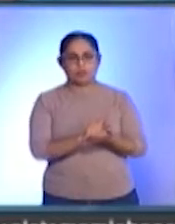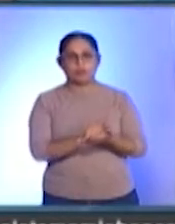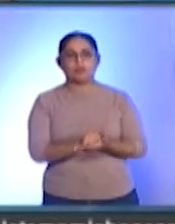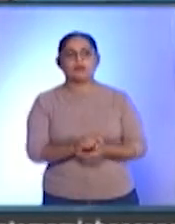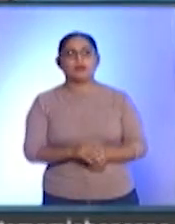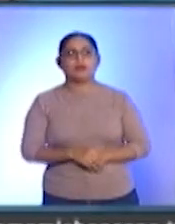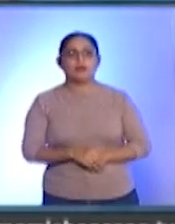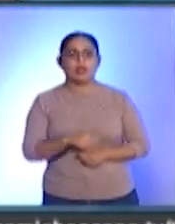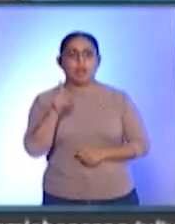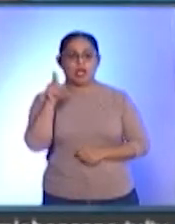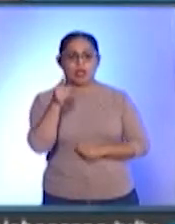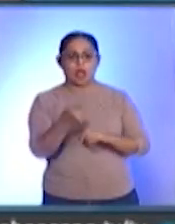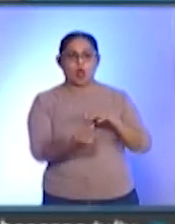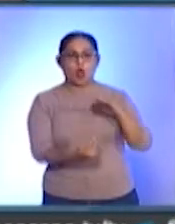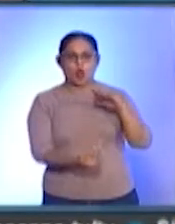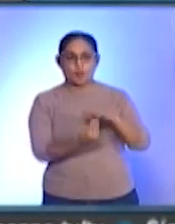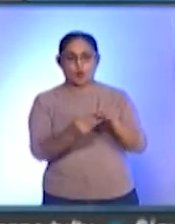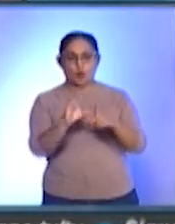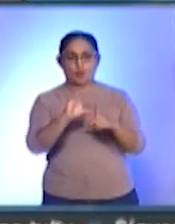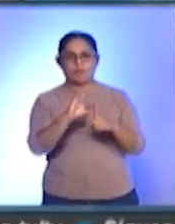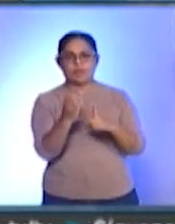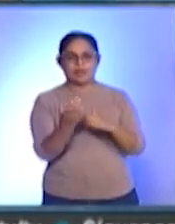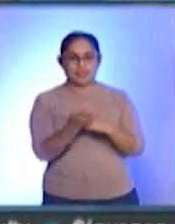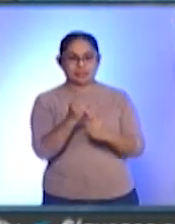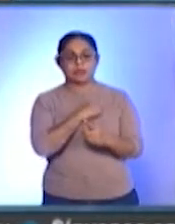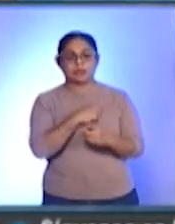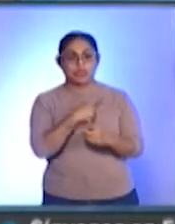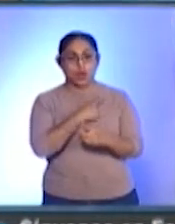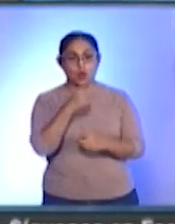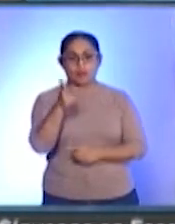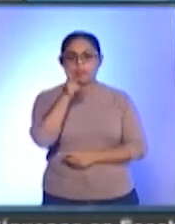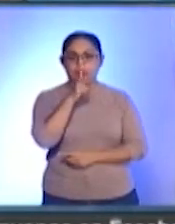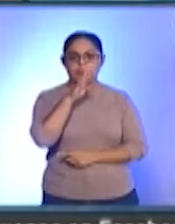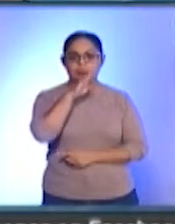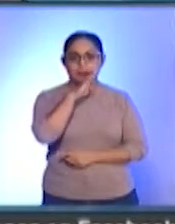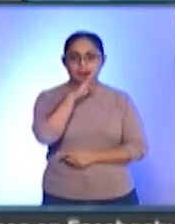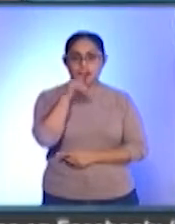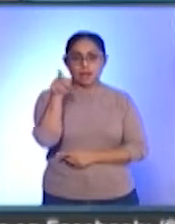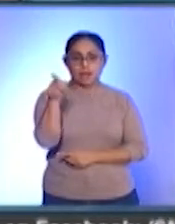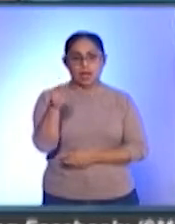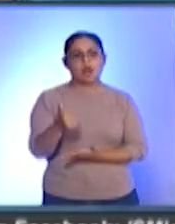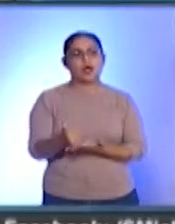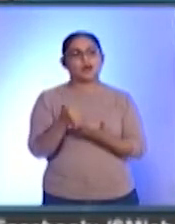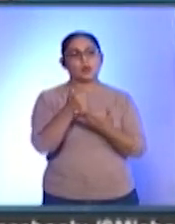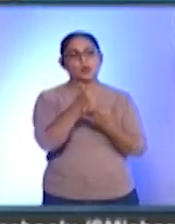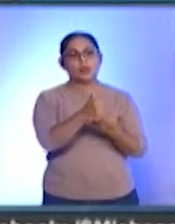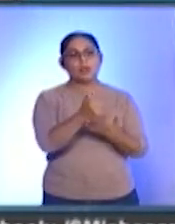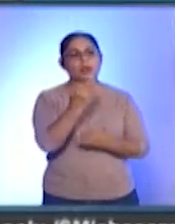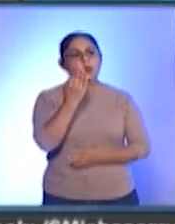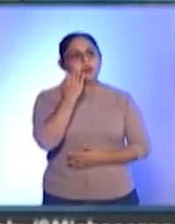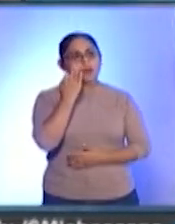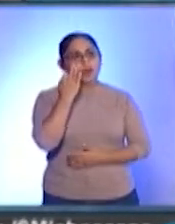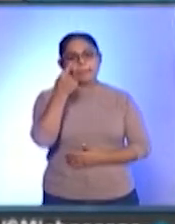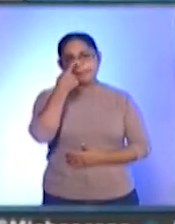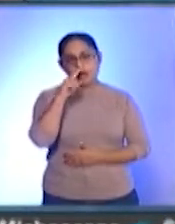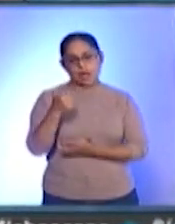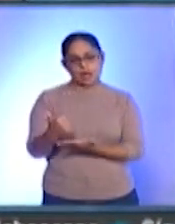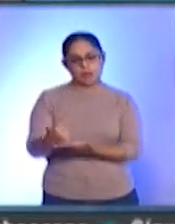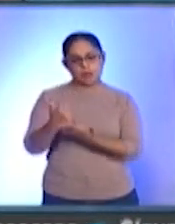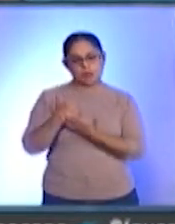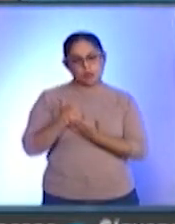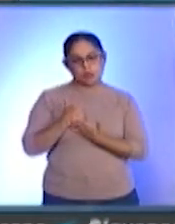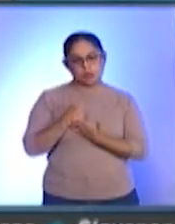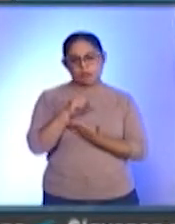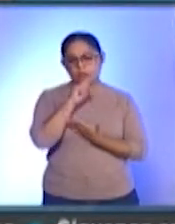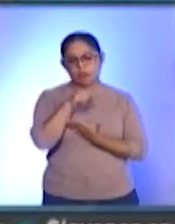constitución del Comité de Salud Escolar con presencia de padres y madres de familia para ayudarnos con el